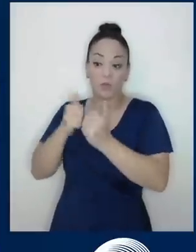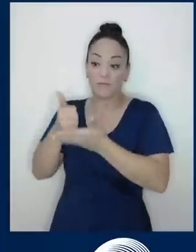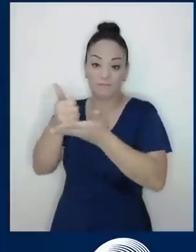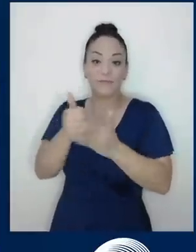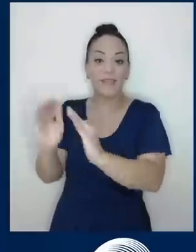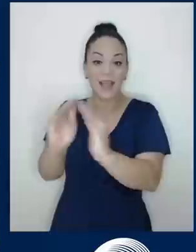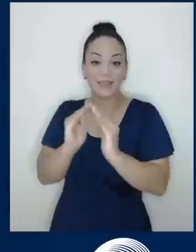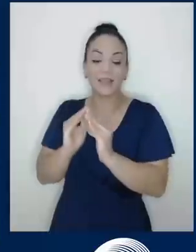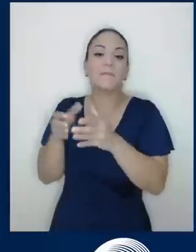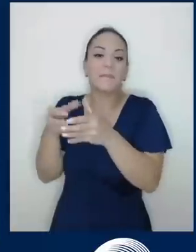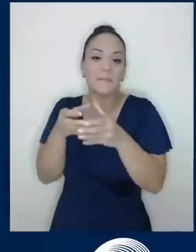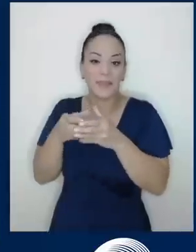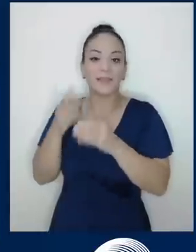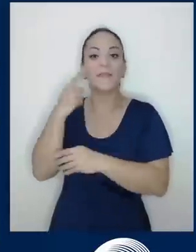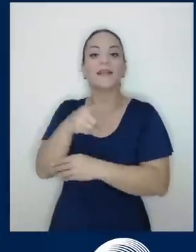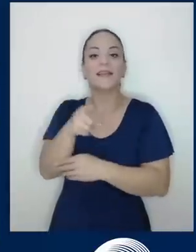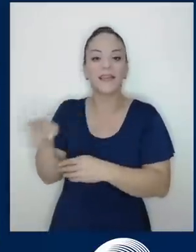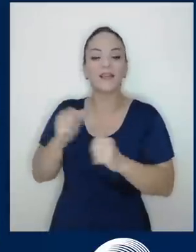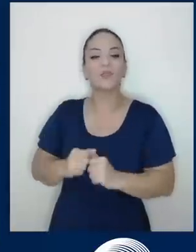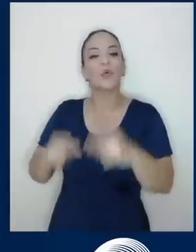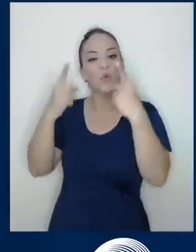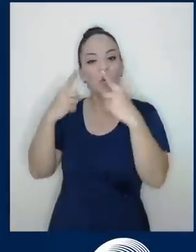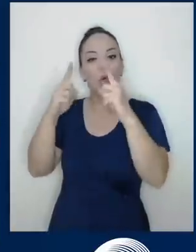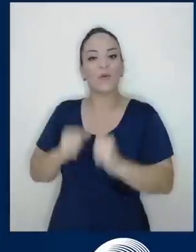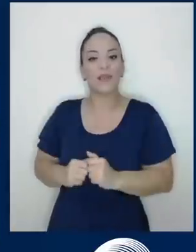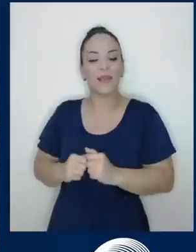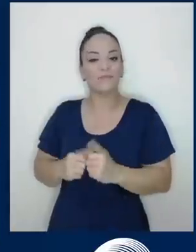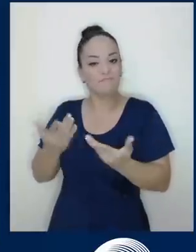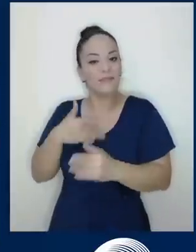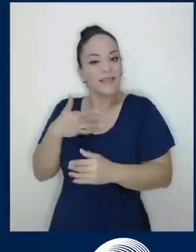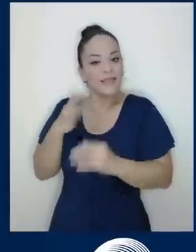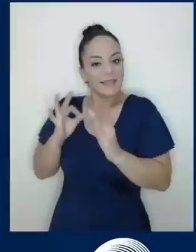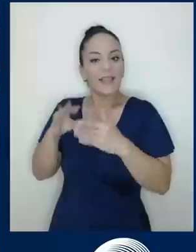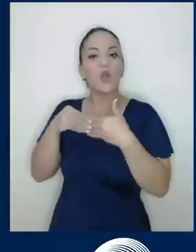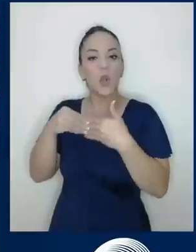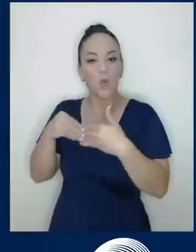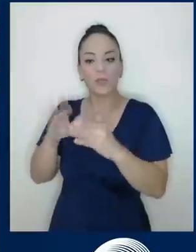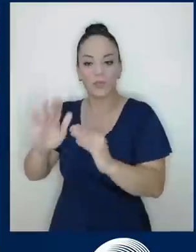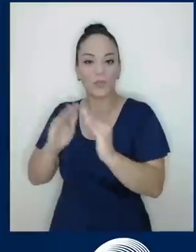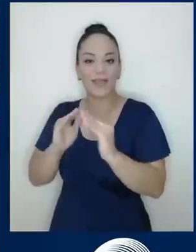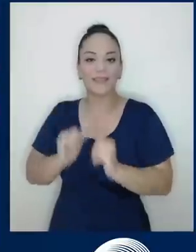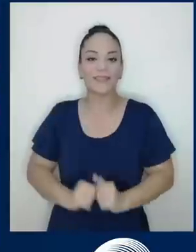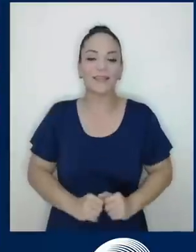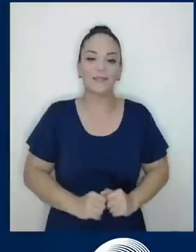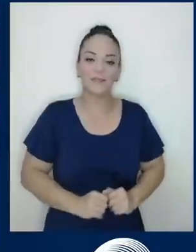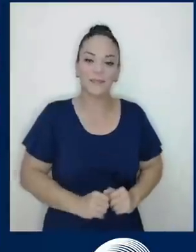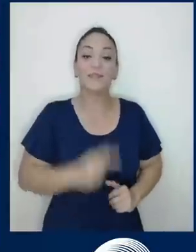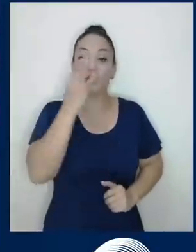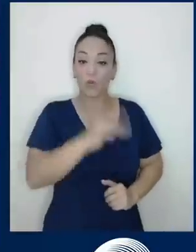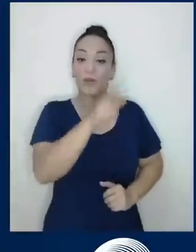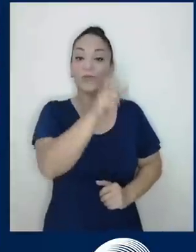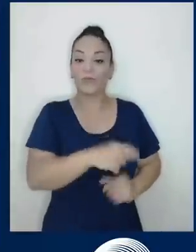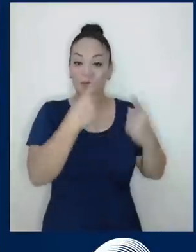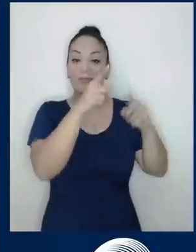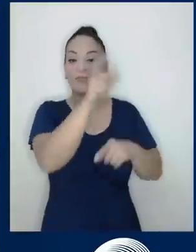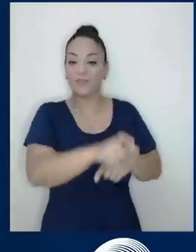para que ellos puedan sentirse cómodos ahí. Yo creo que usted va a ser muy exitosa, ¿sabe qué? Porque